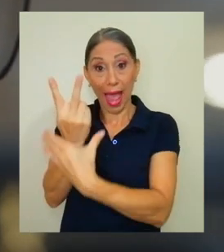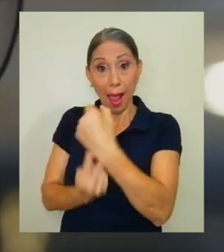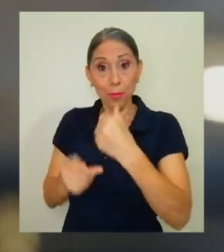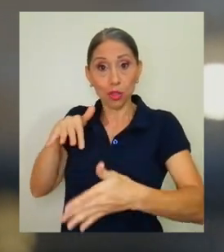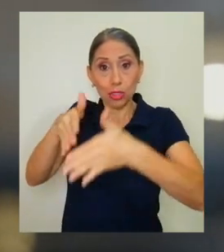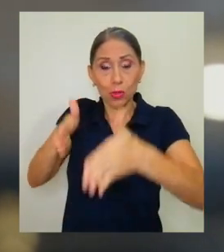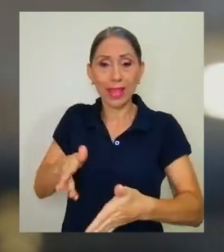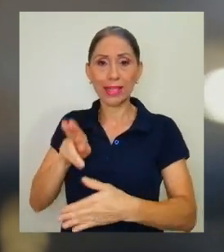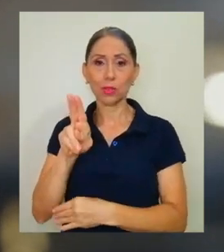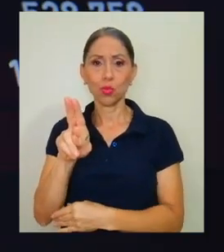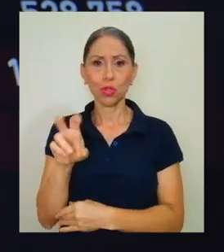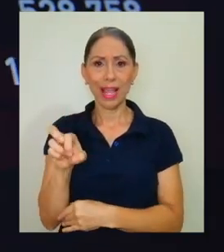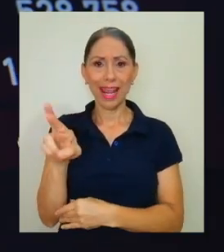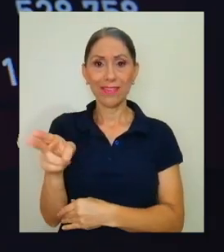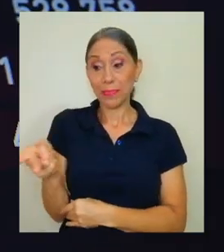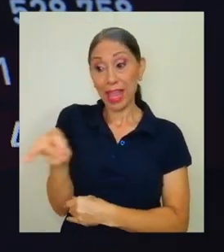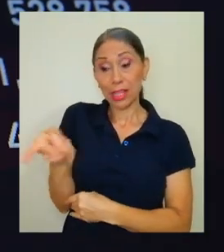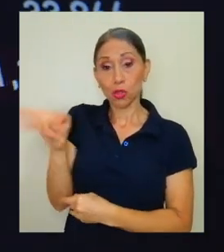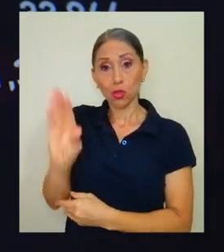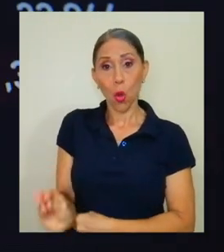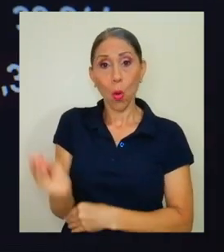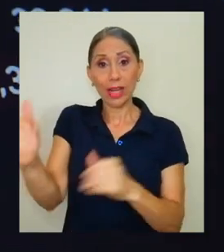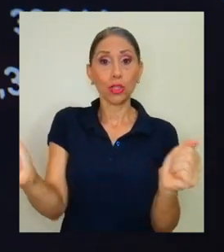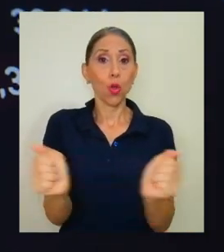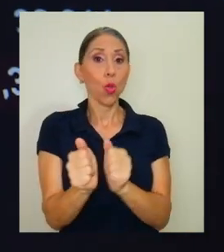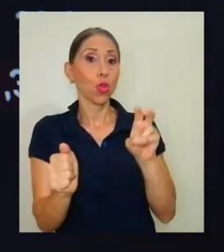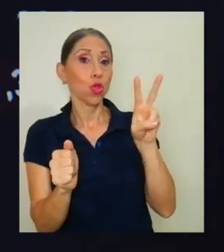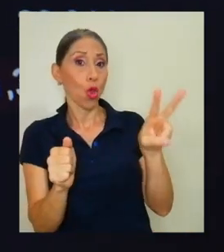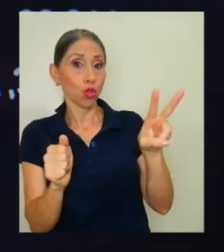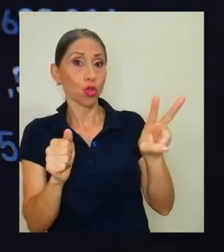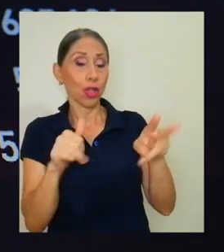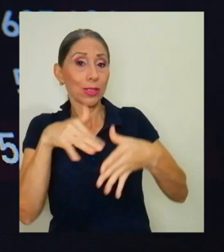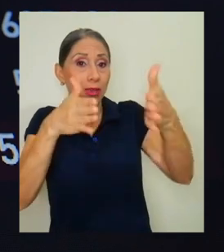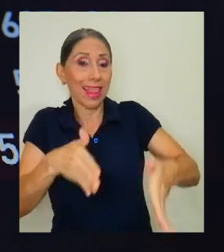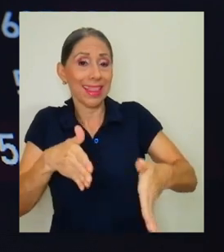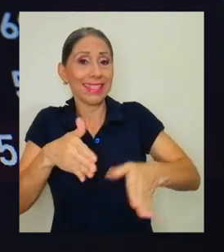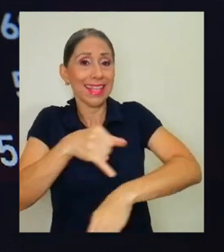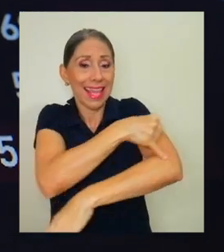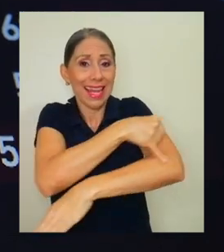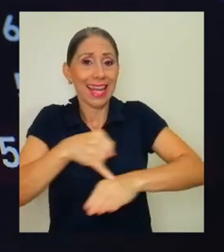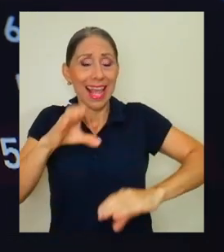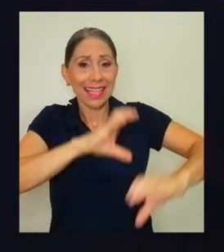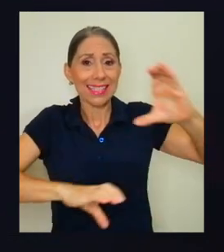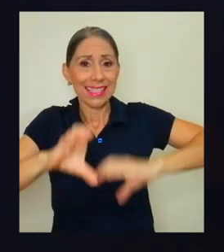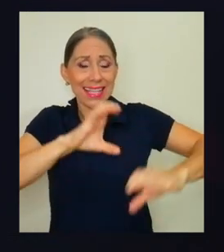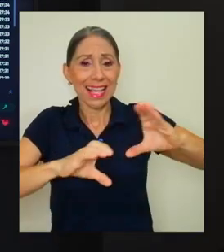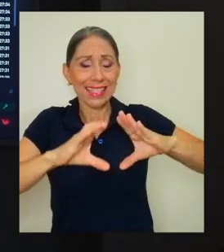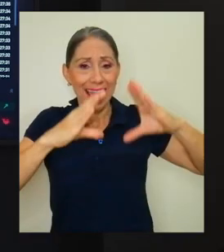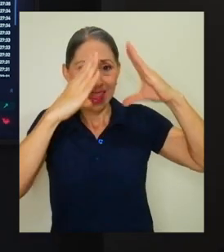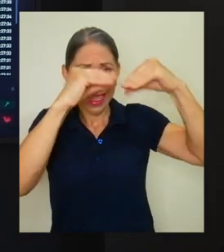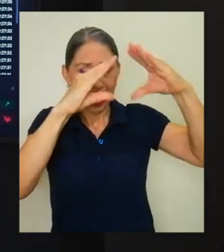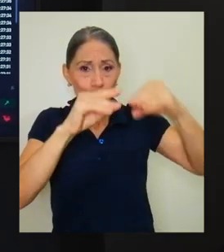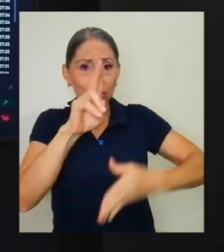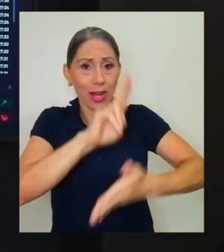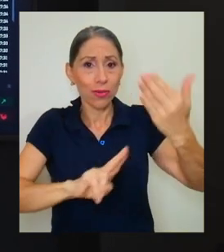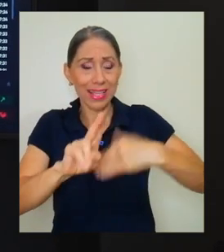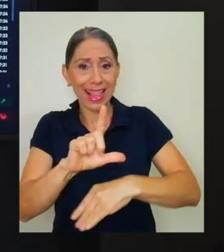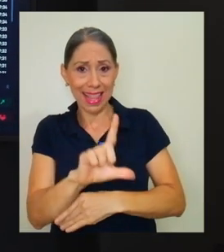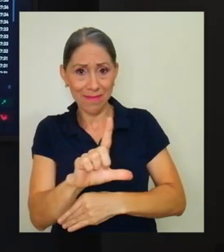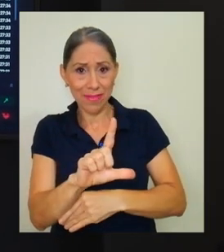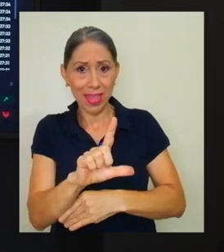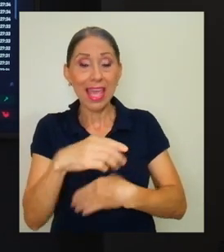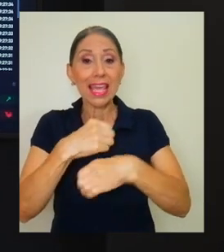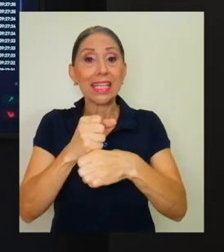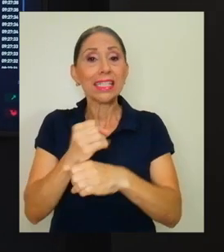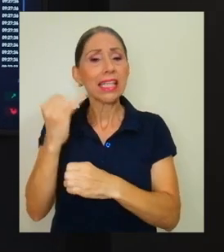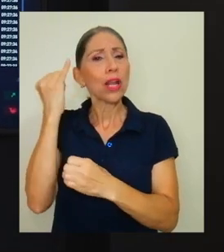ambos de la UCR. Estos jóvenes, junto a otros dos de Ingeniería en Ciencia de Datos de la Universidad LID, iniciaron un emprendimiento que